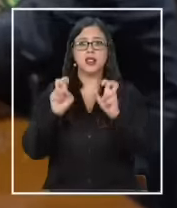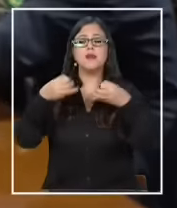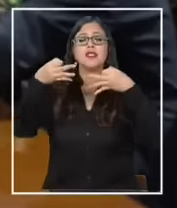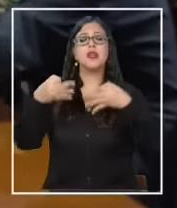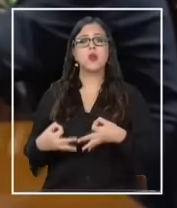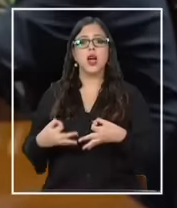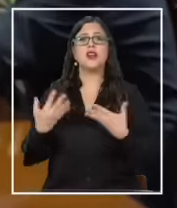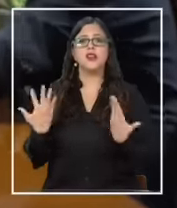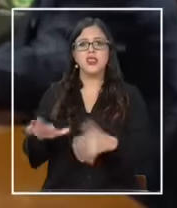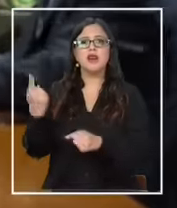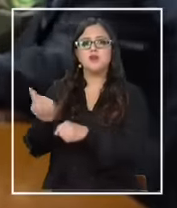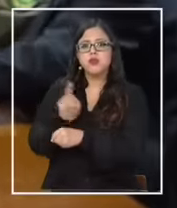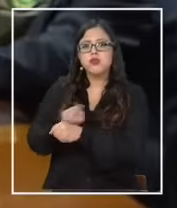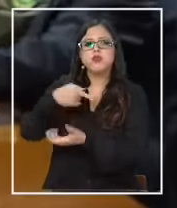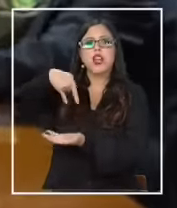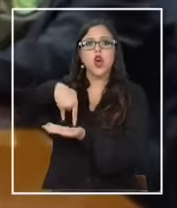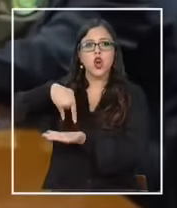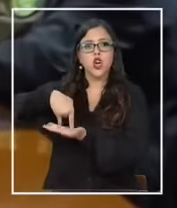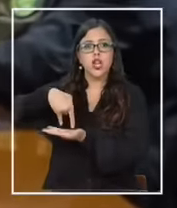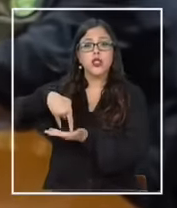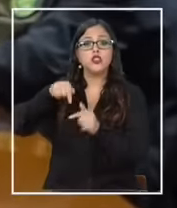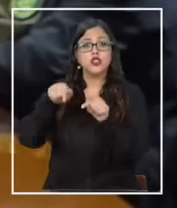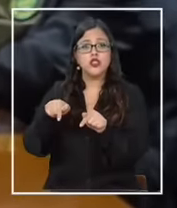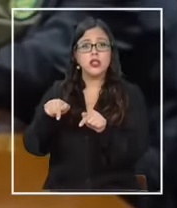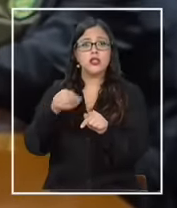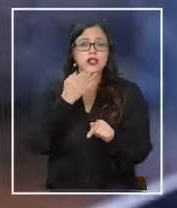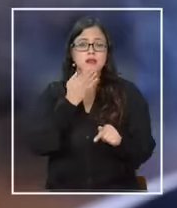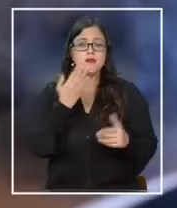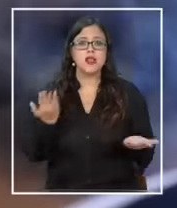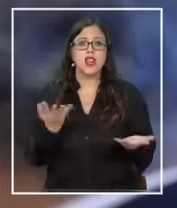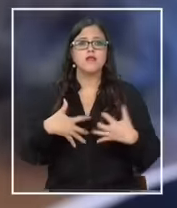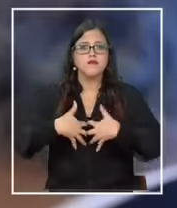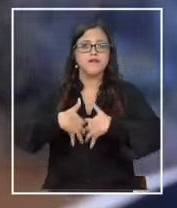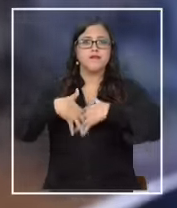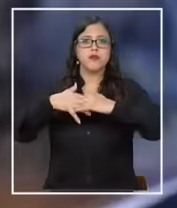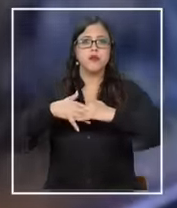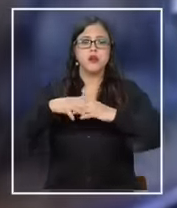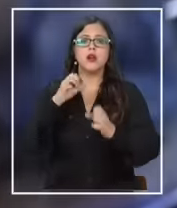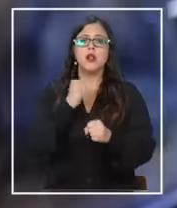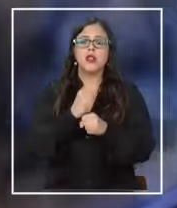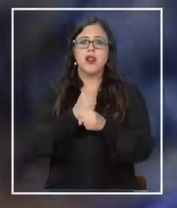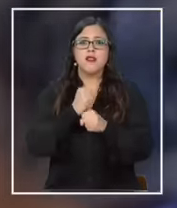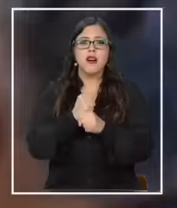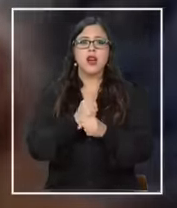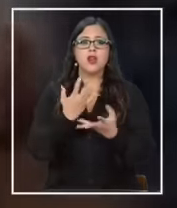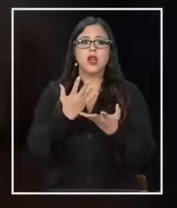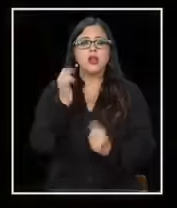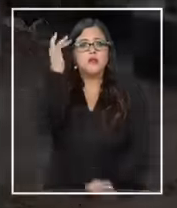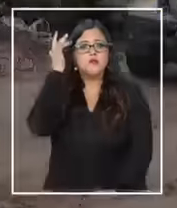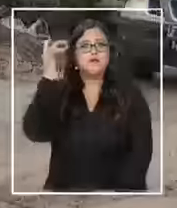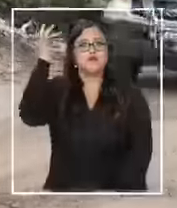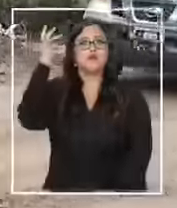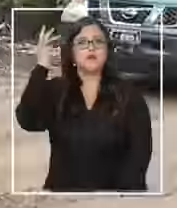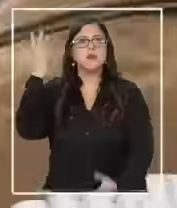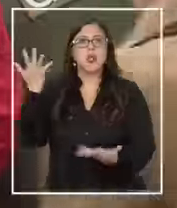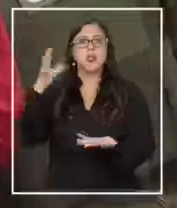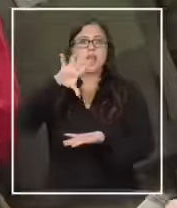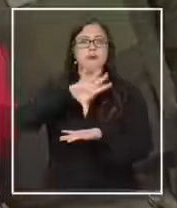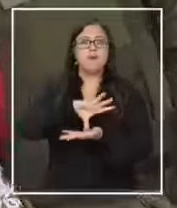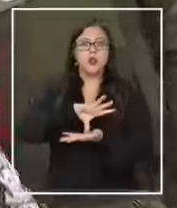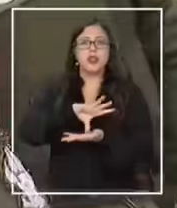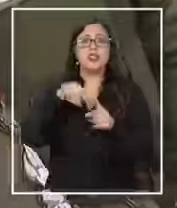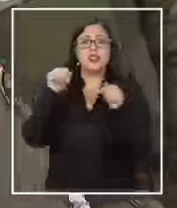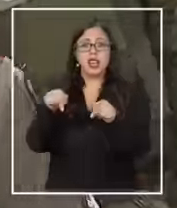que ya se discuten en el Congreso y sobre todo fortalecer el trabajo de inteligencia a nivel país